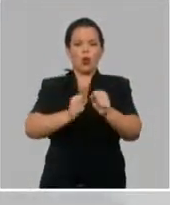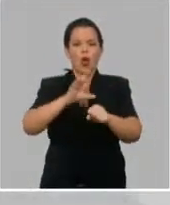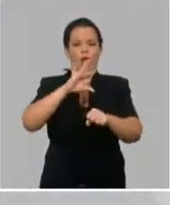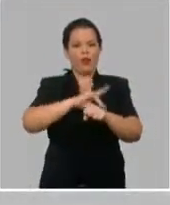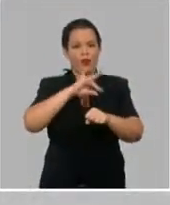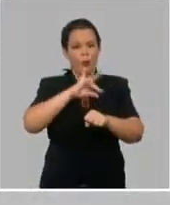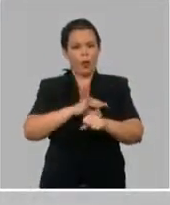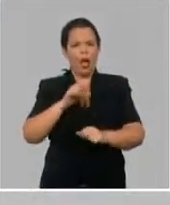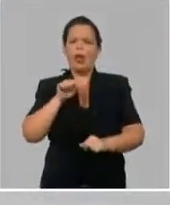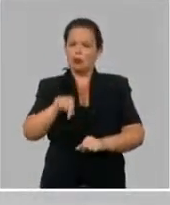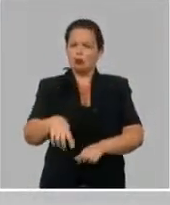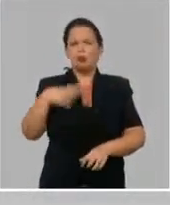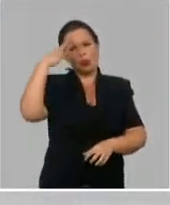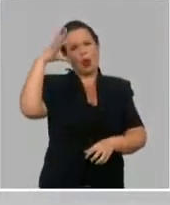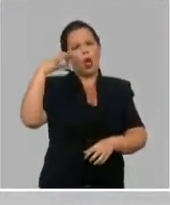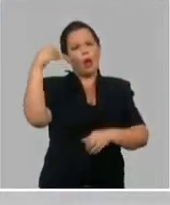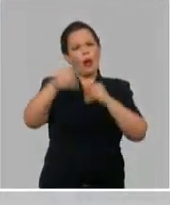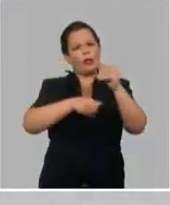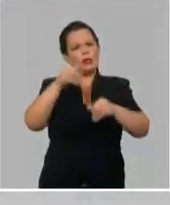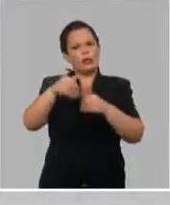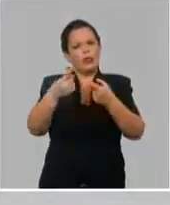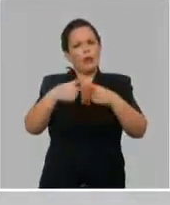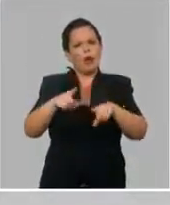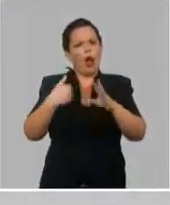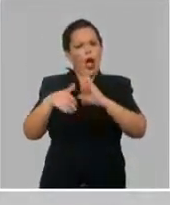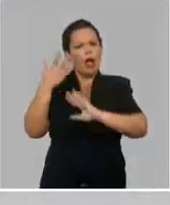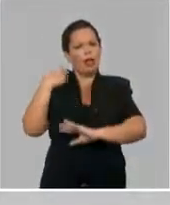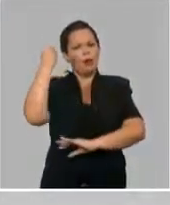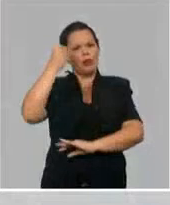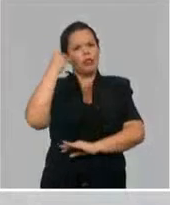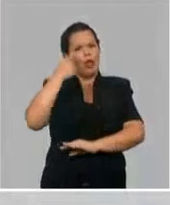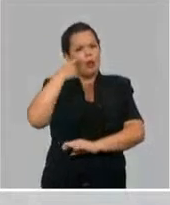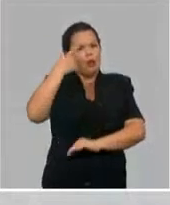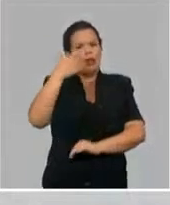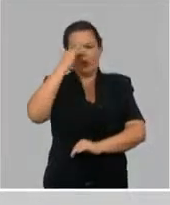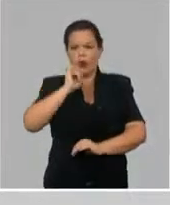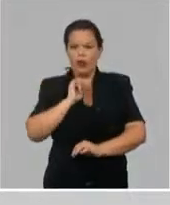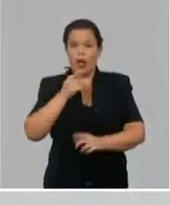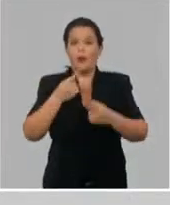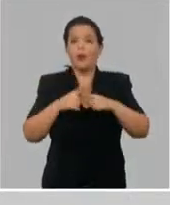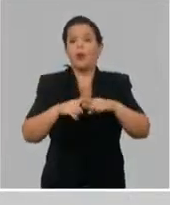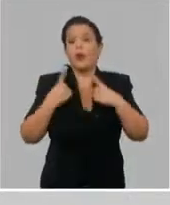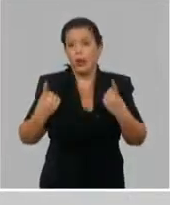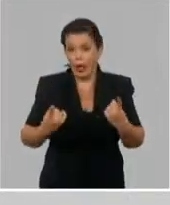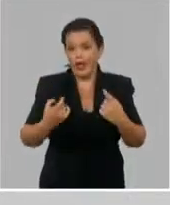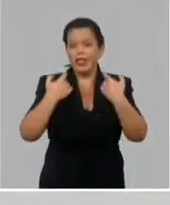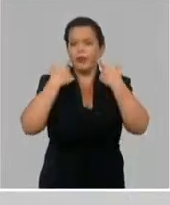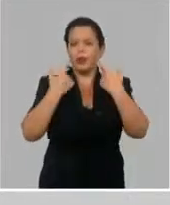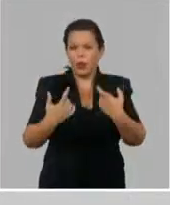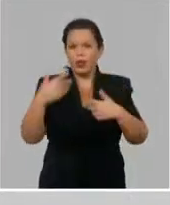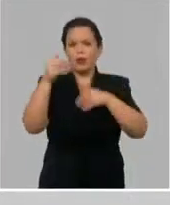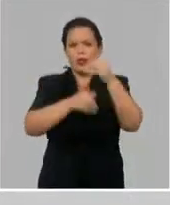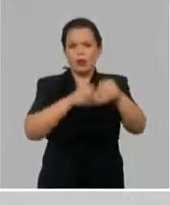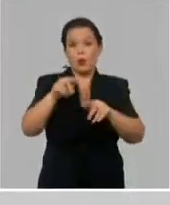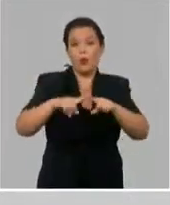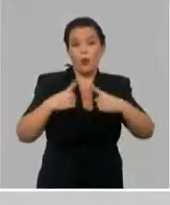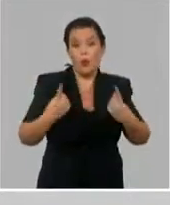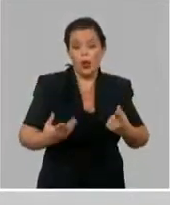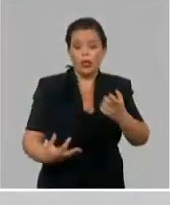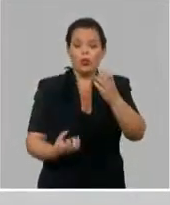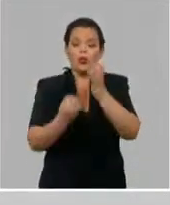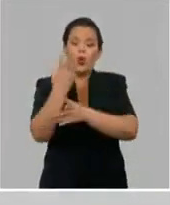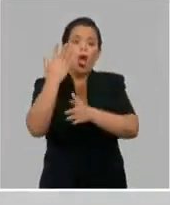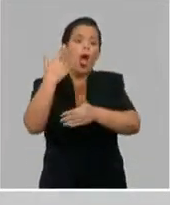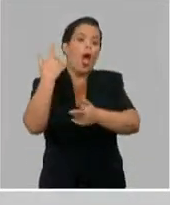participado activamente desde el principio, pero que no se le dio importancia. Porque donde quiera que hay un brote supuesto de una enfermedad,